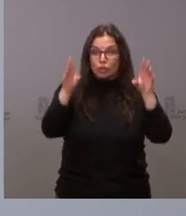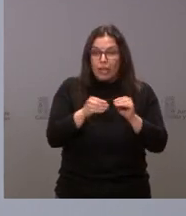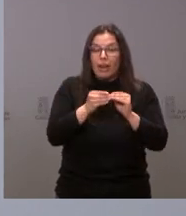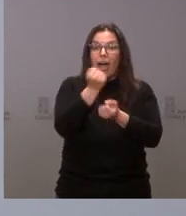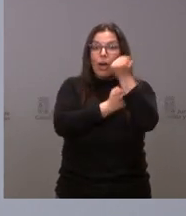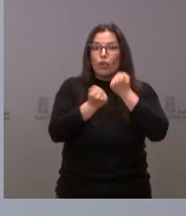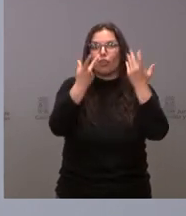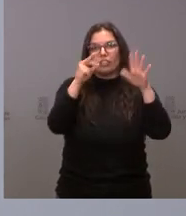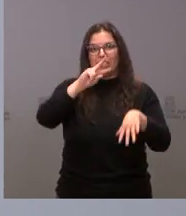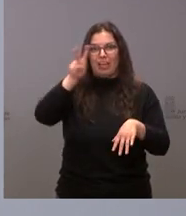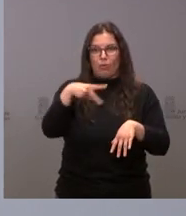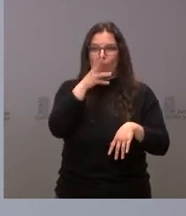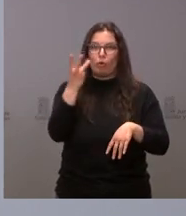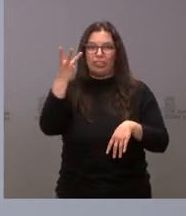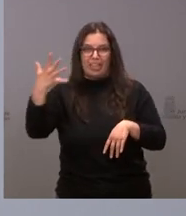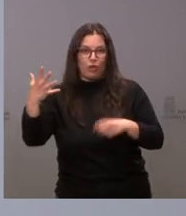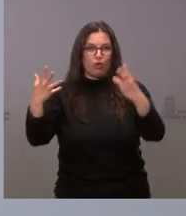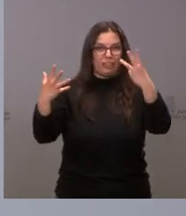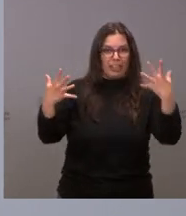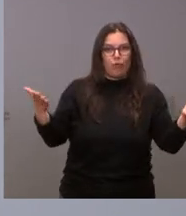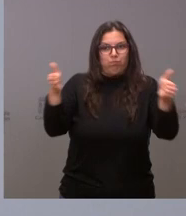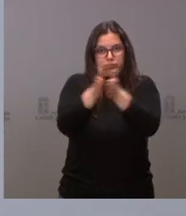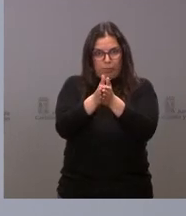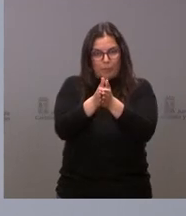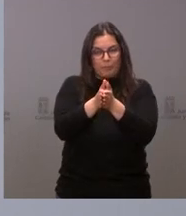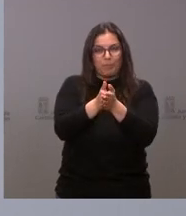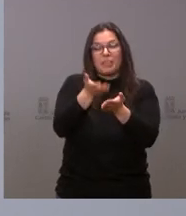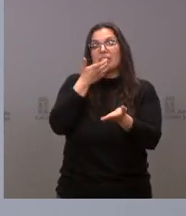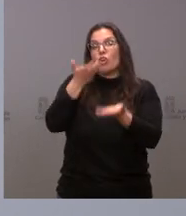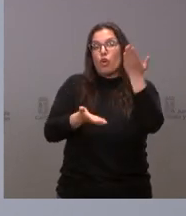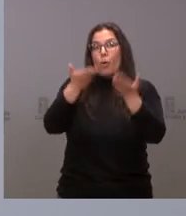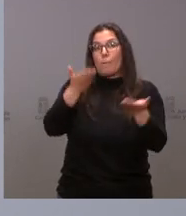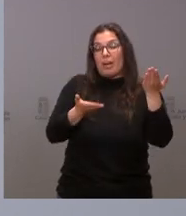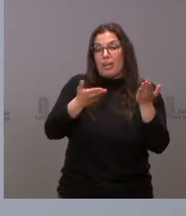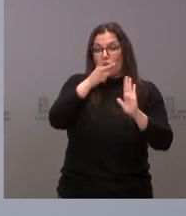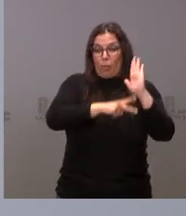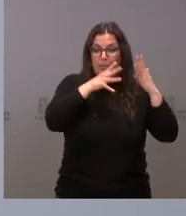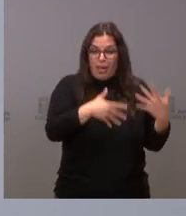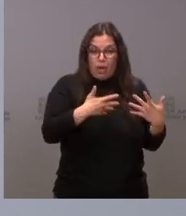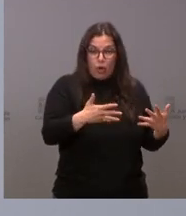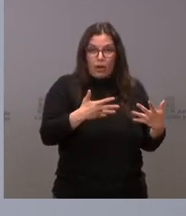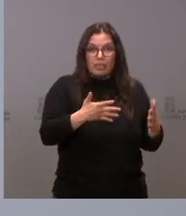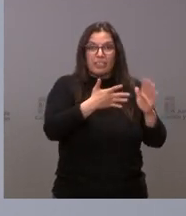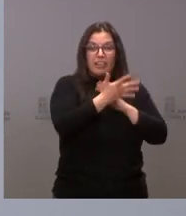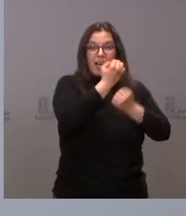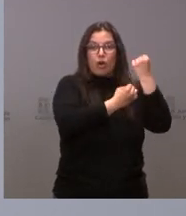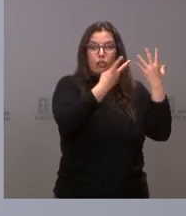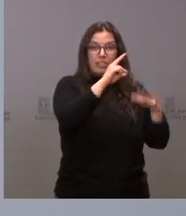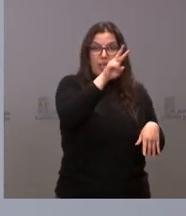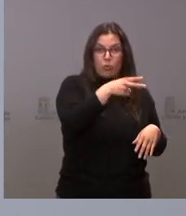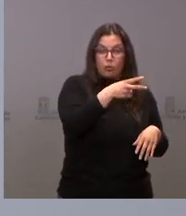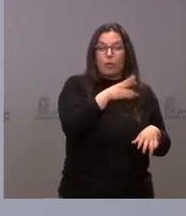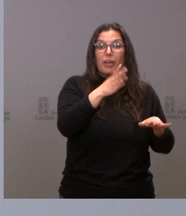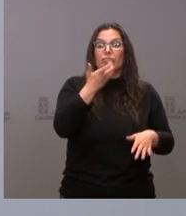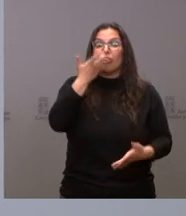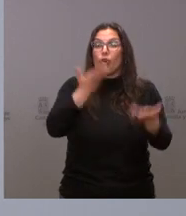euros que en términos de comparación con la normativa vigente son 70 euros menos pero en términos